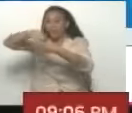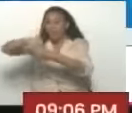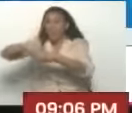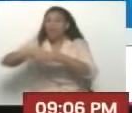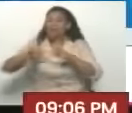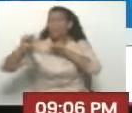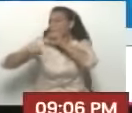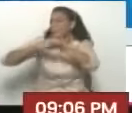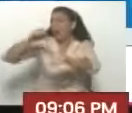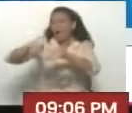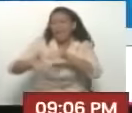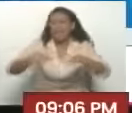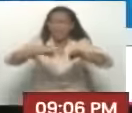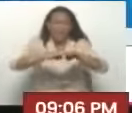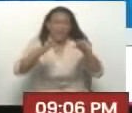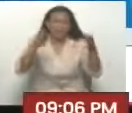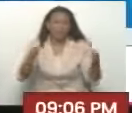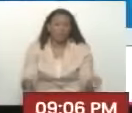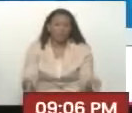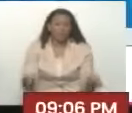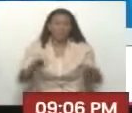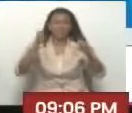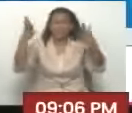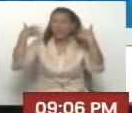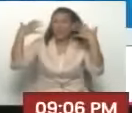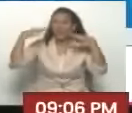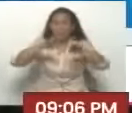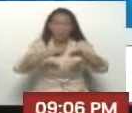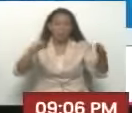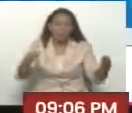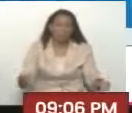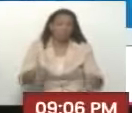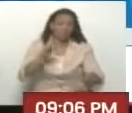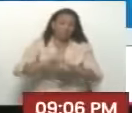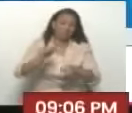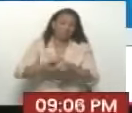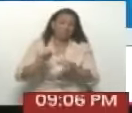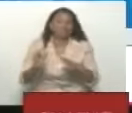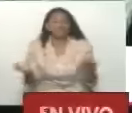paraíso del despacho presidencial. Bienvenido, pues.